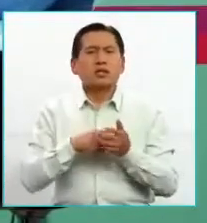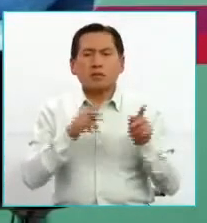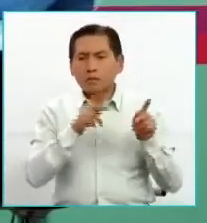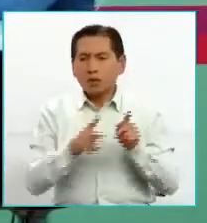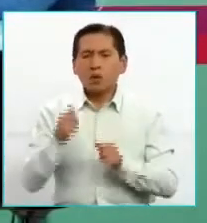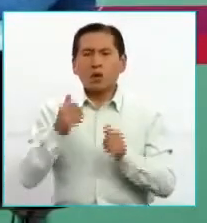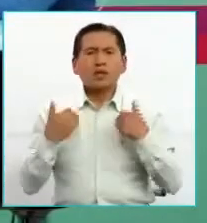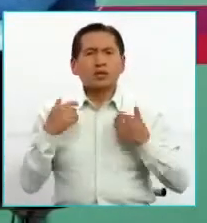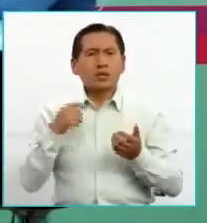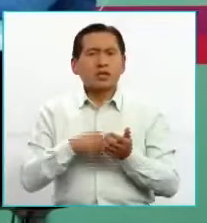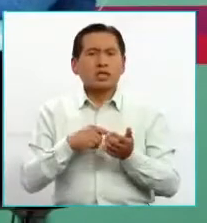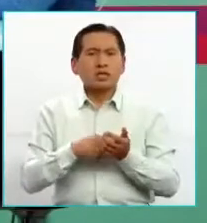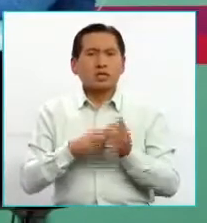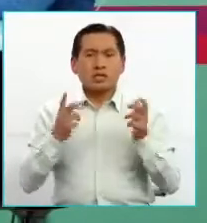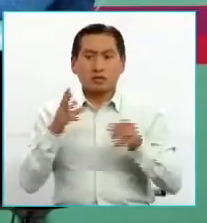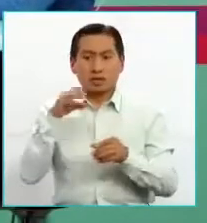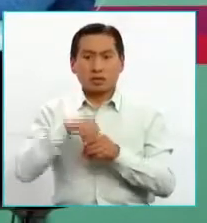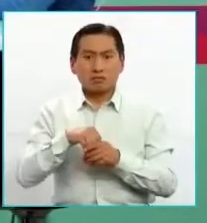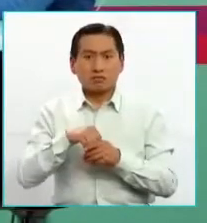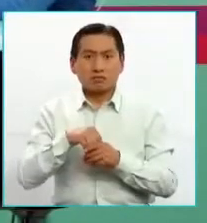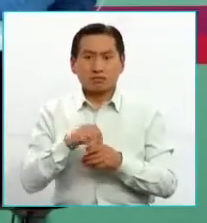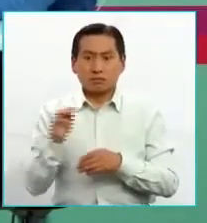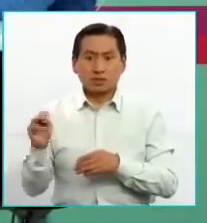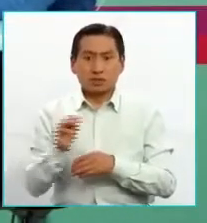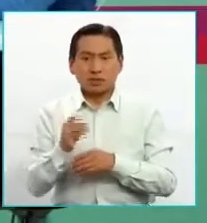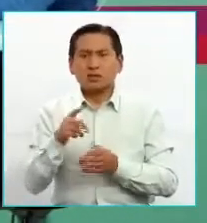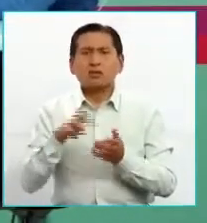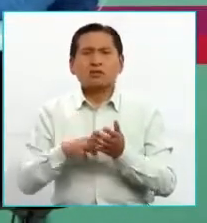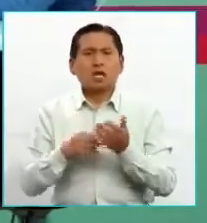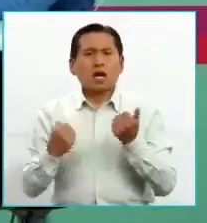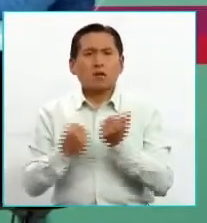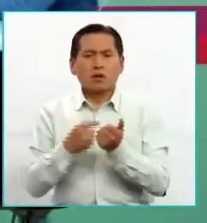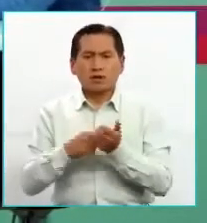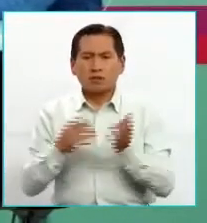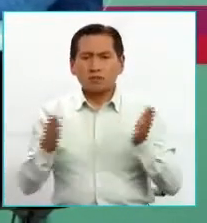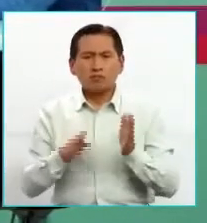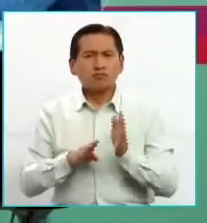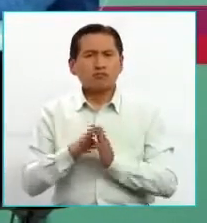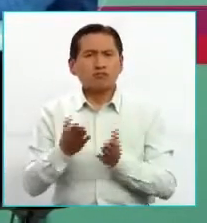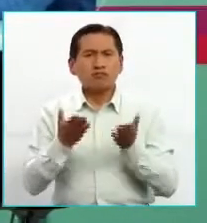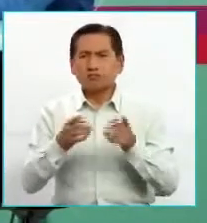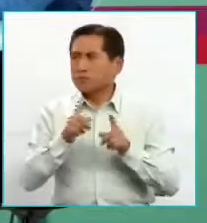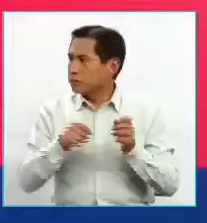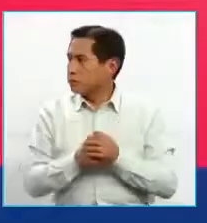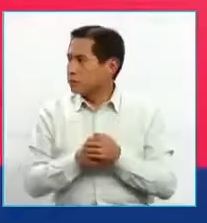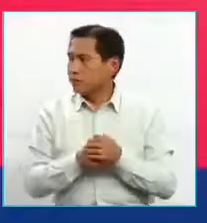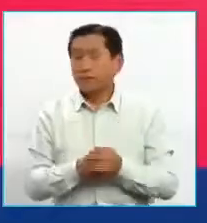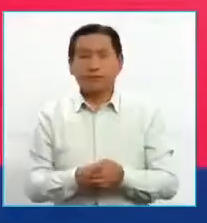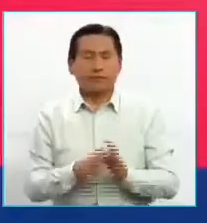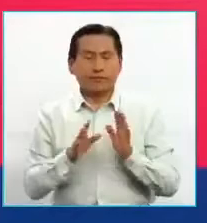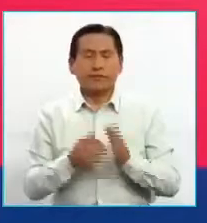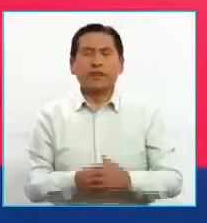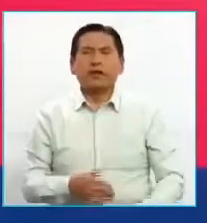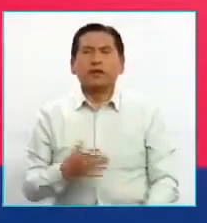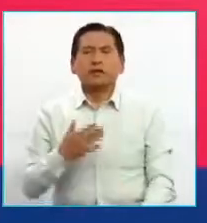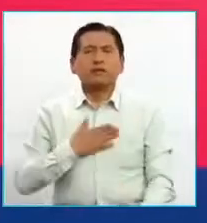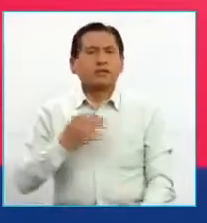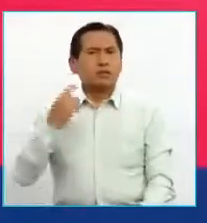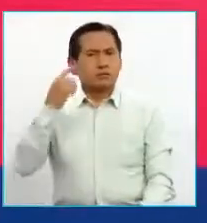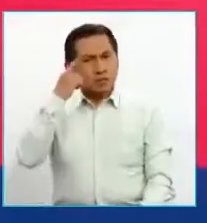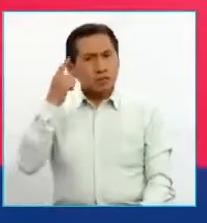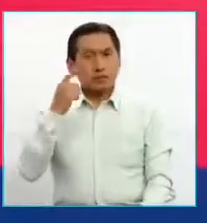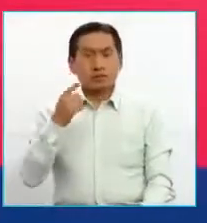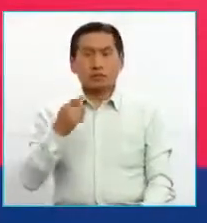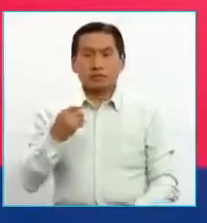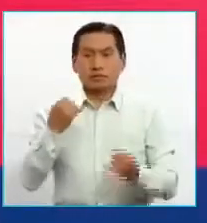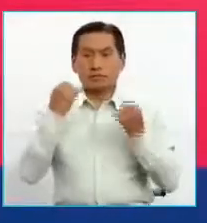plan quizás que ya se tiene planteado desde el ministerio para apoyar en esta reactivación del sector? A ver, yo creo que también informar primero